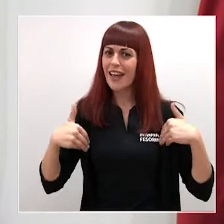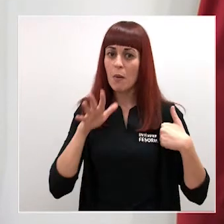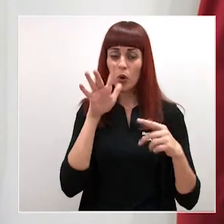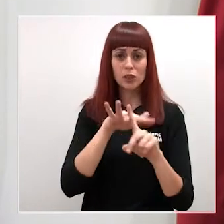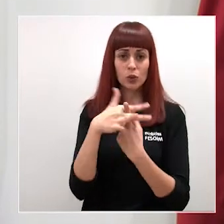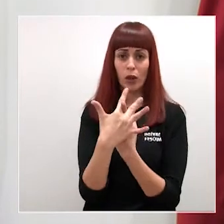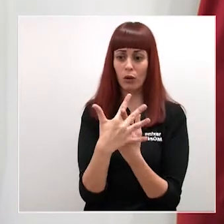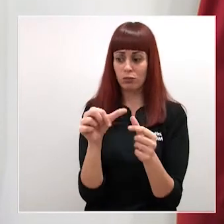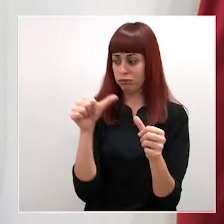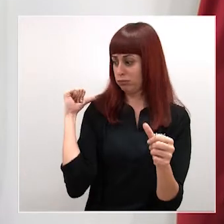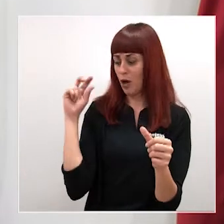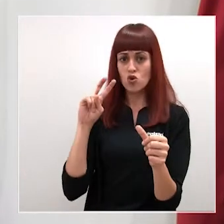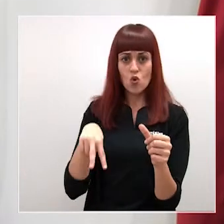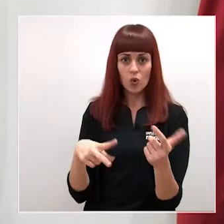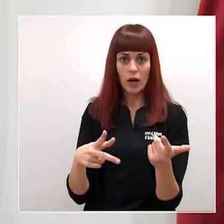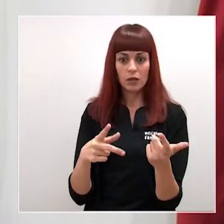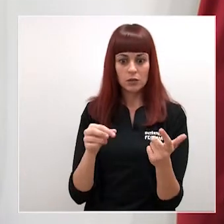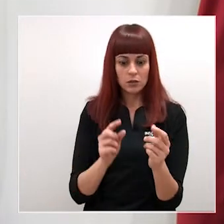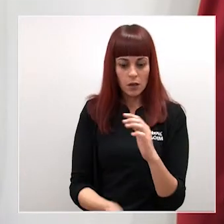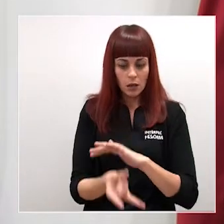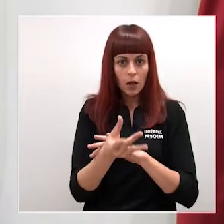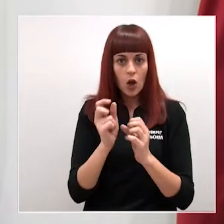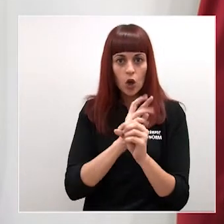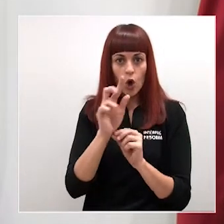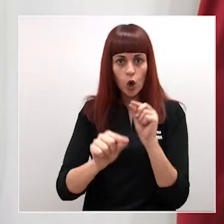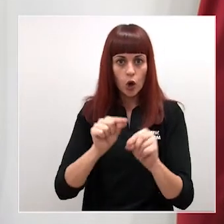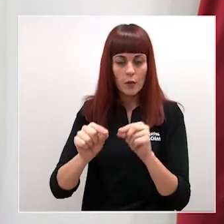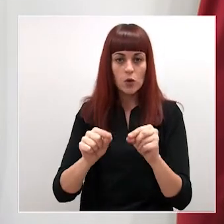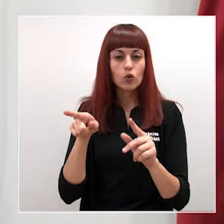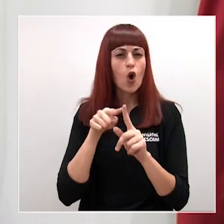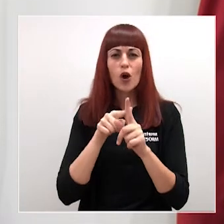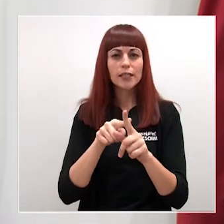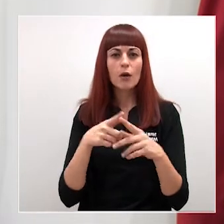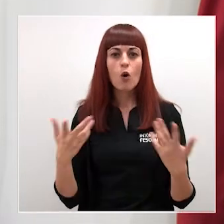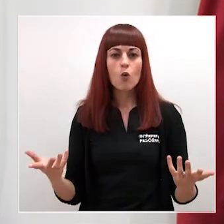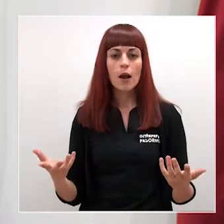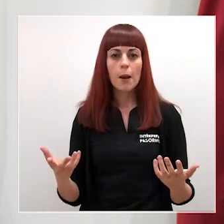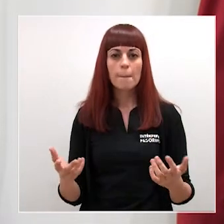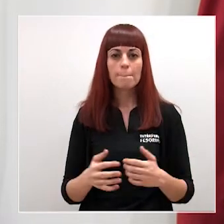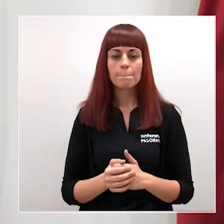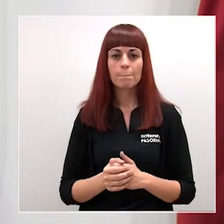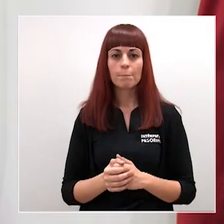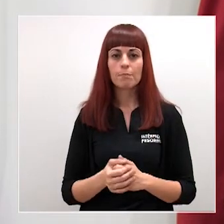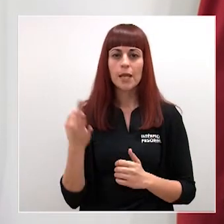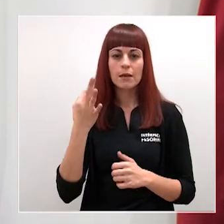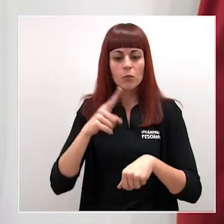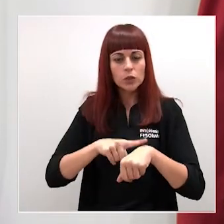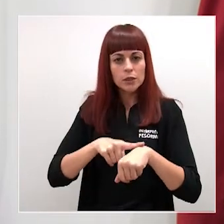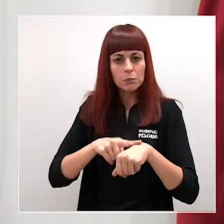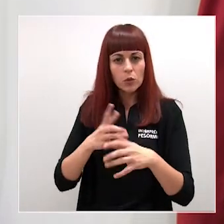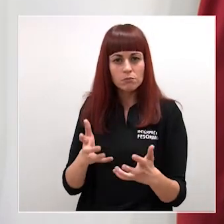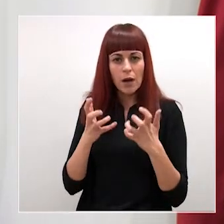circunstancias ocasionadas por la pandemia del coronavirus y su objetivo es ganar eficiencia y